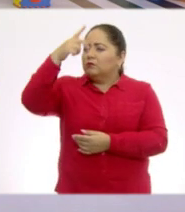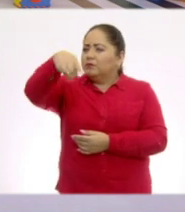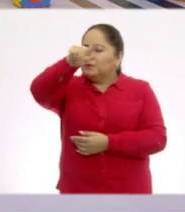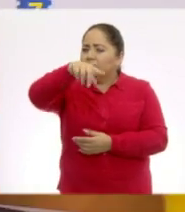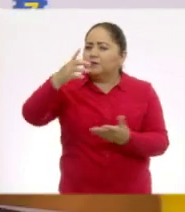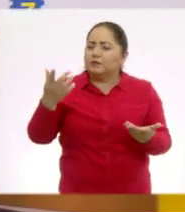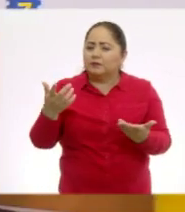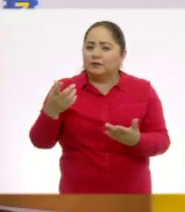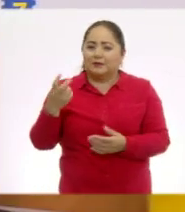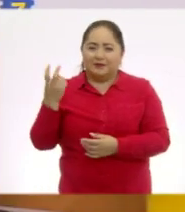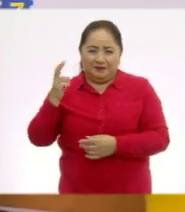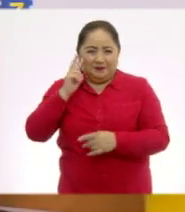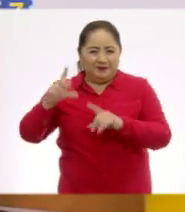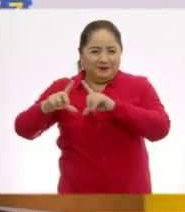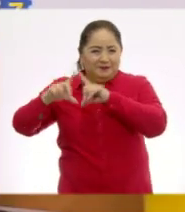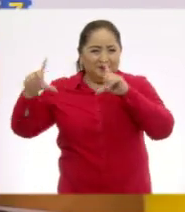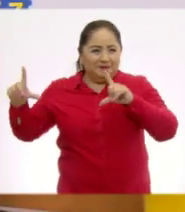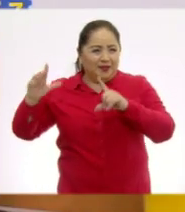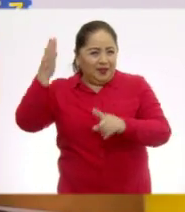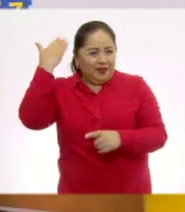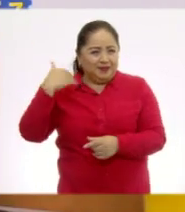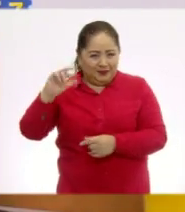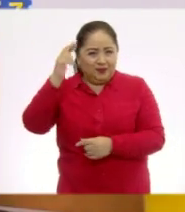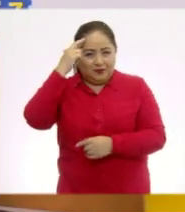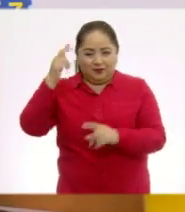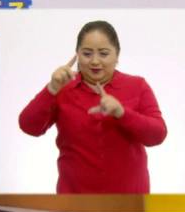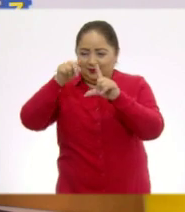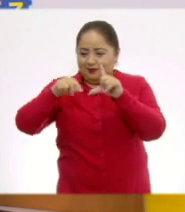esta forma.